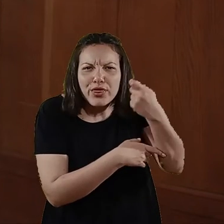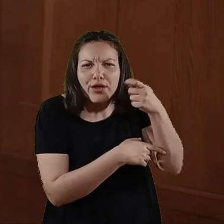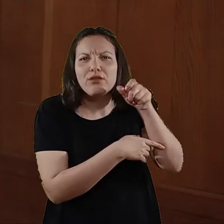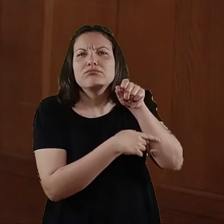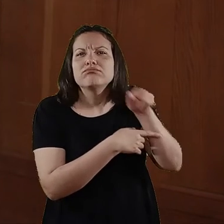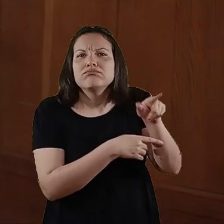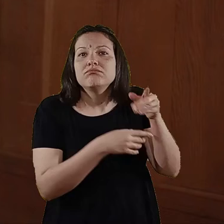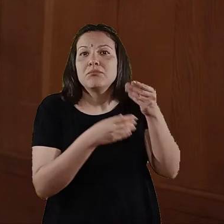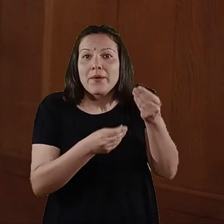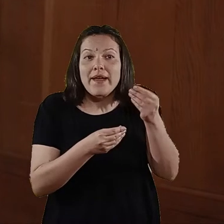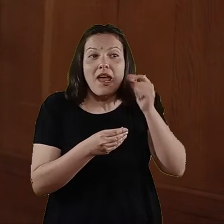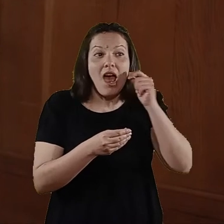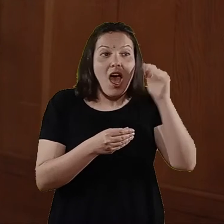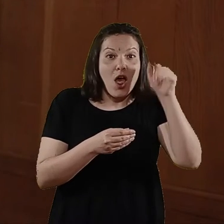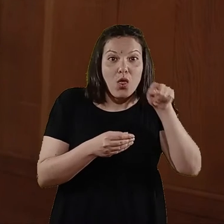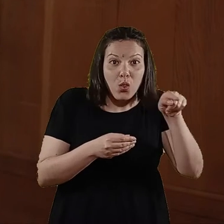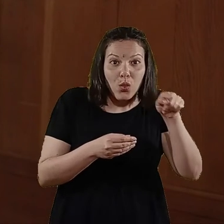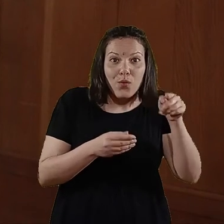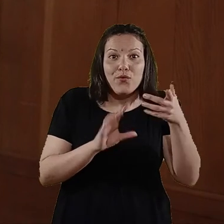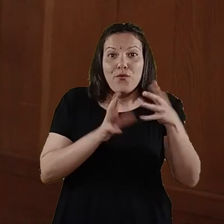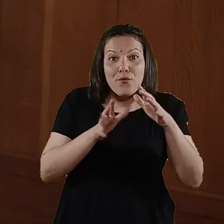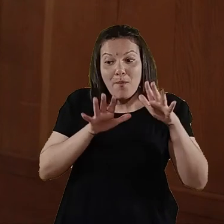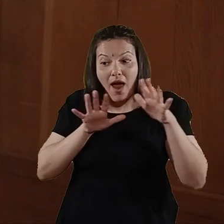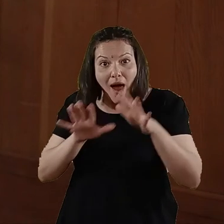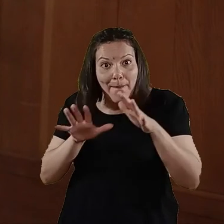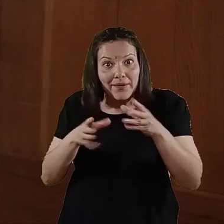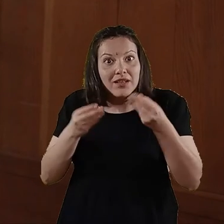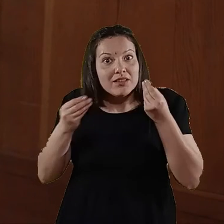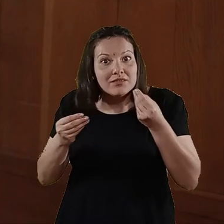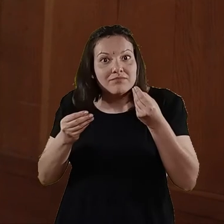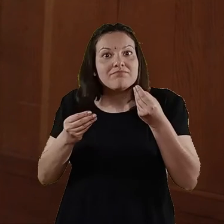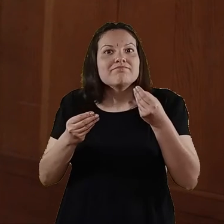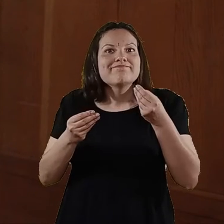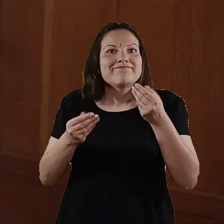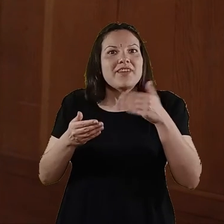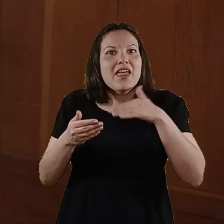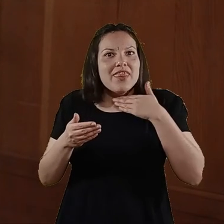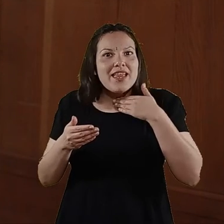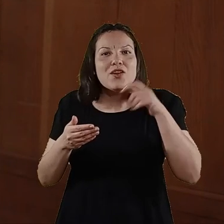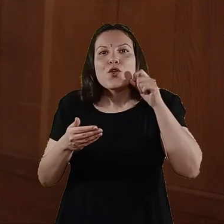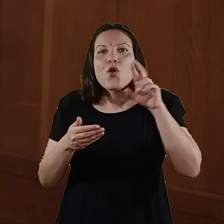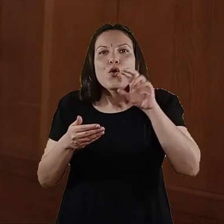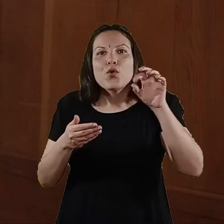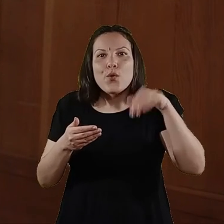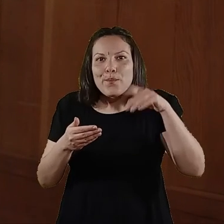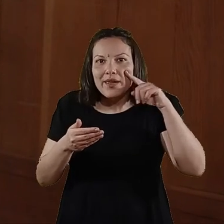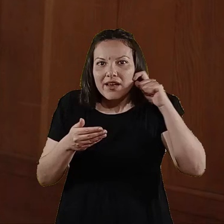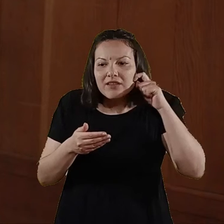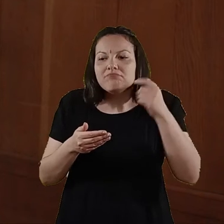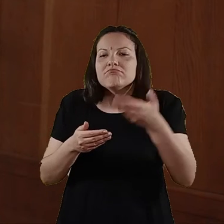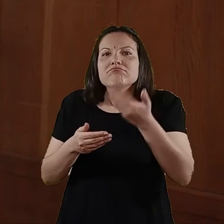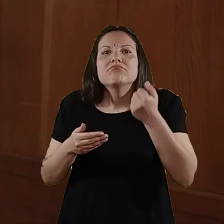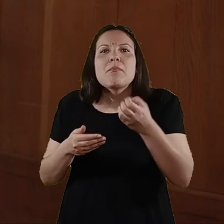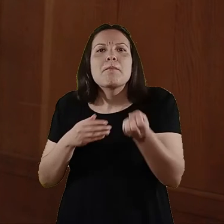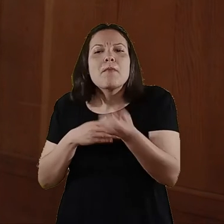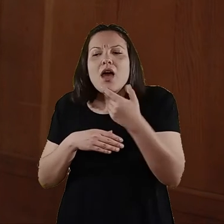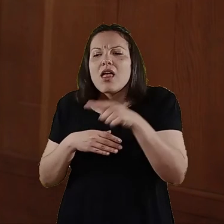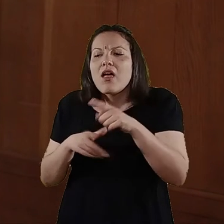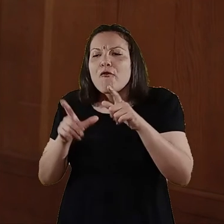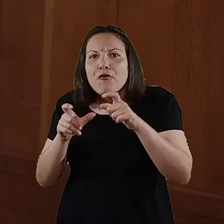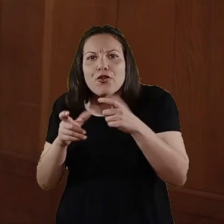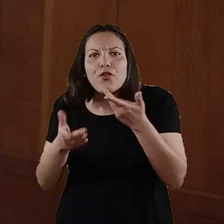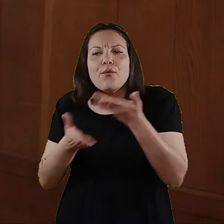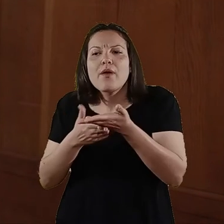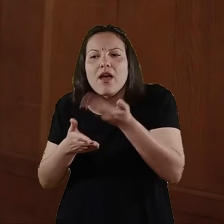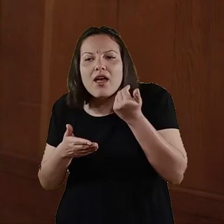los videos, las imágenes. Muchas veces para poder amenazarlo en estas fases del delito del grooming se les pide fotografías,